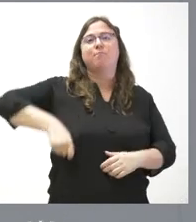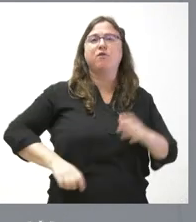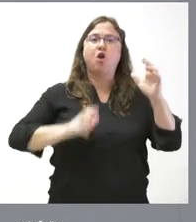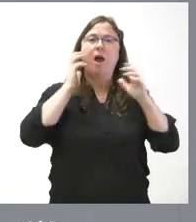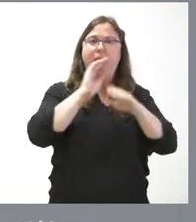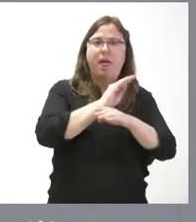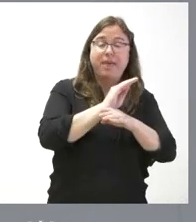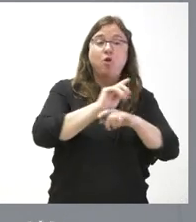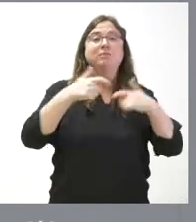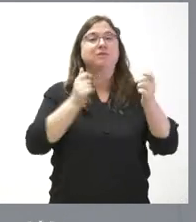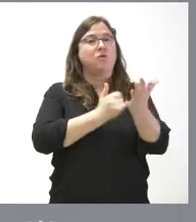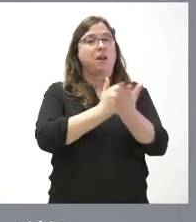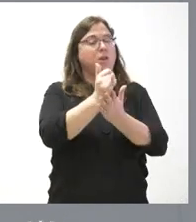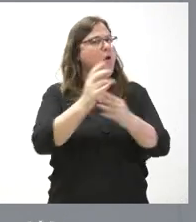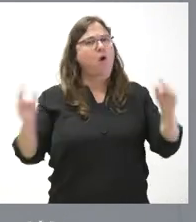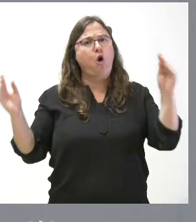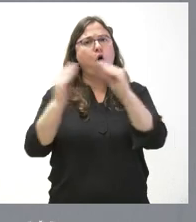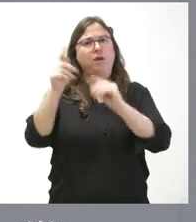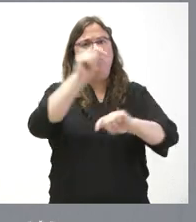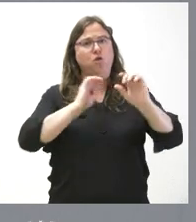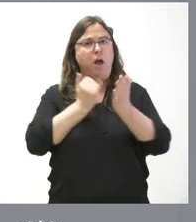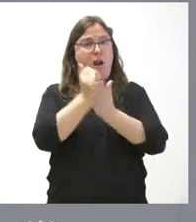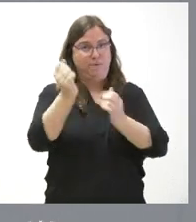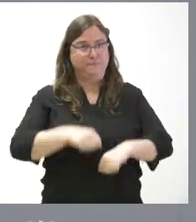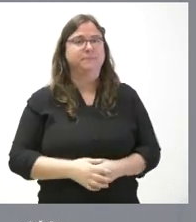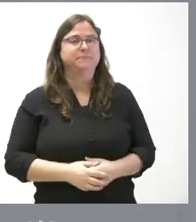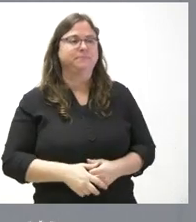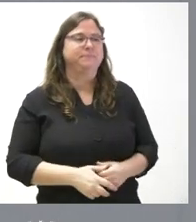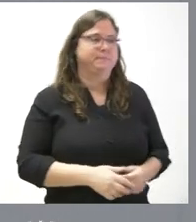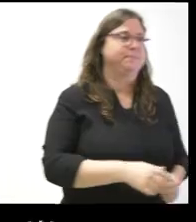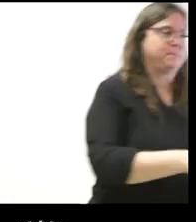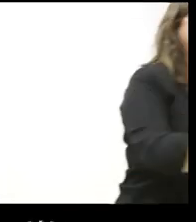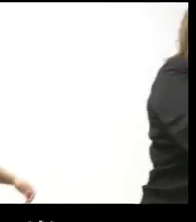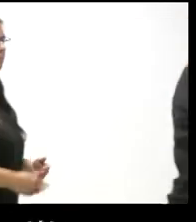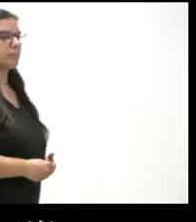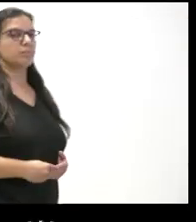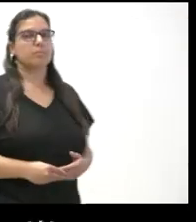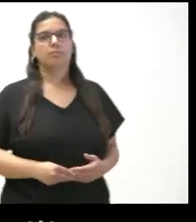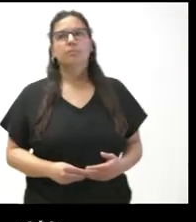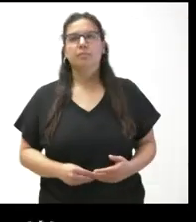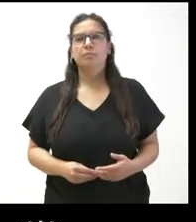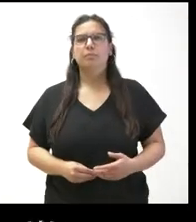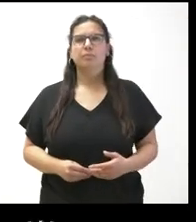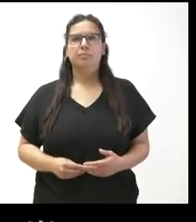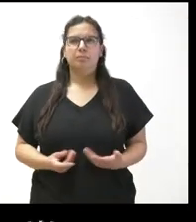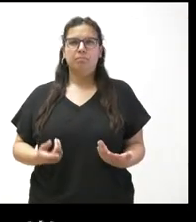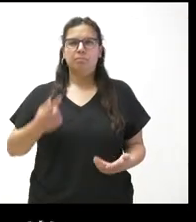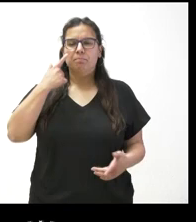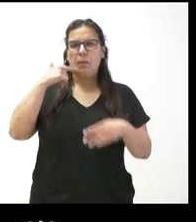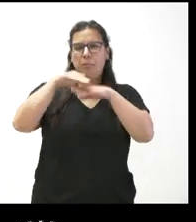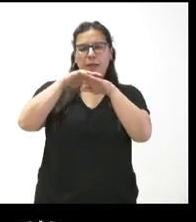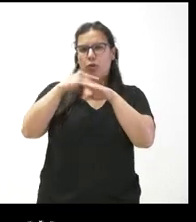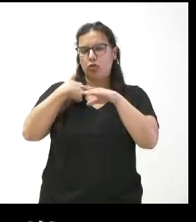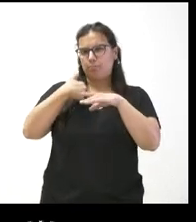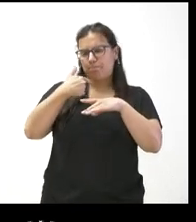agrario y coincidimos con lo que piensan las organizaciones agrarias. Sí, perdón por el desconocimiento. Pero no aplicar una orden ministerial no puede acarrear consecuencias para